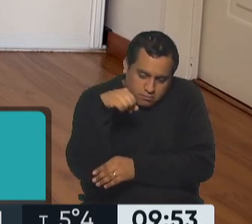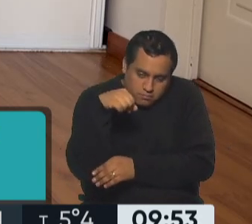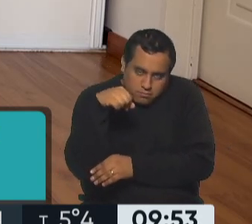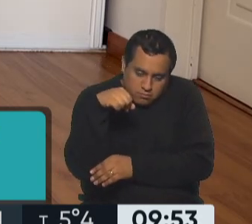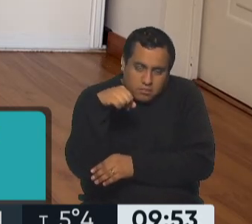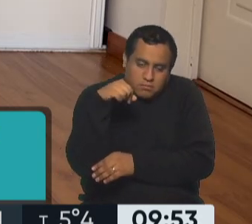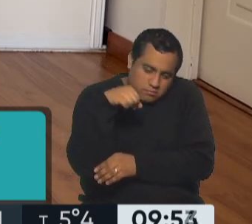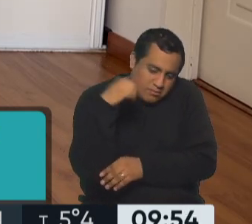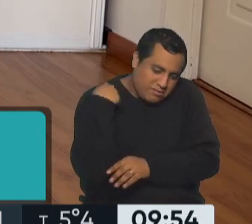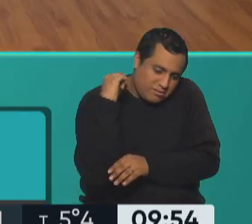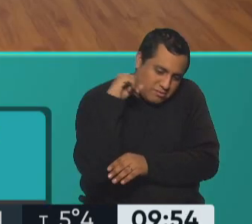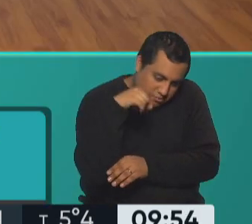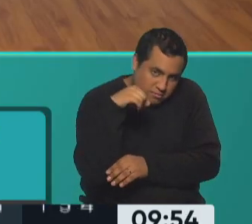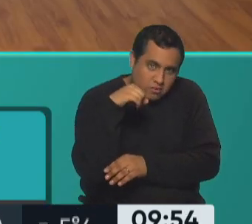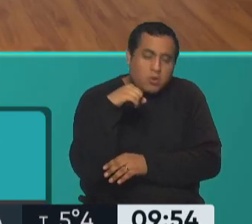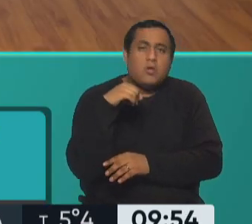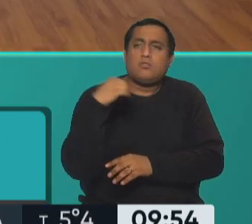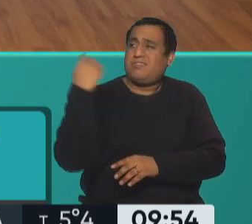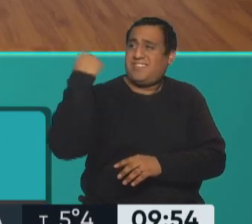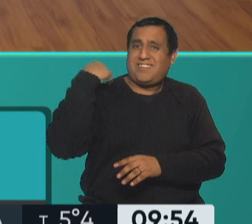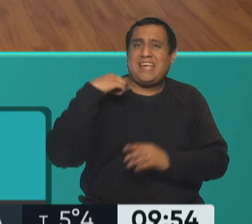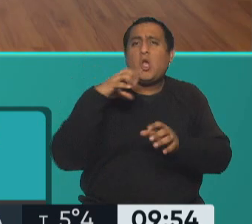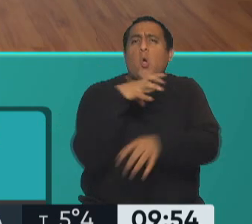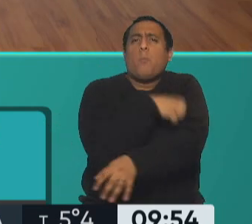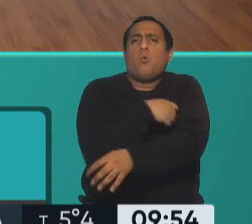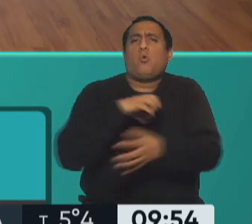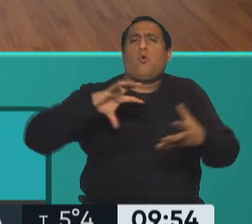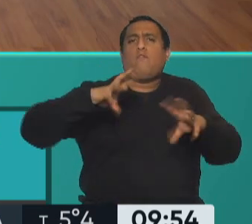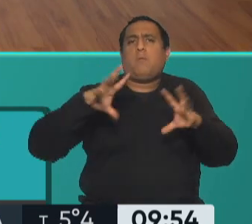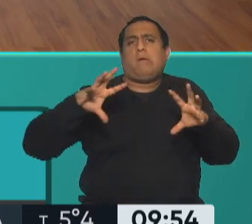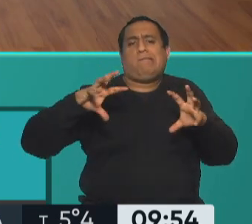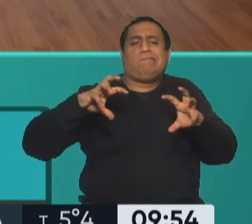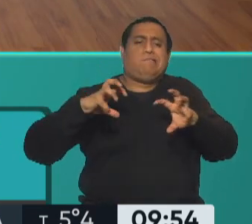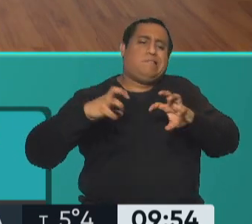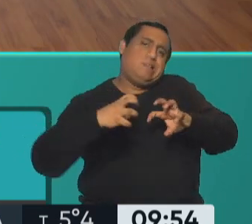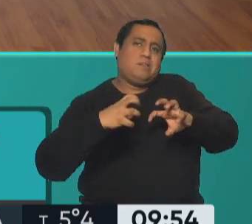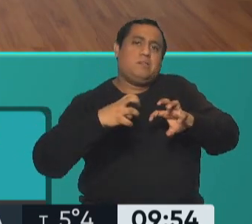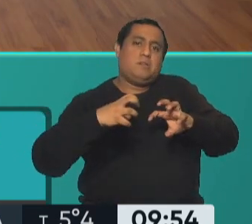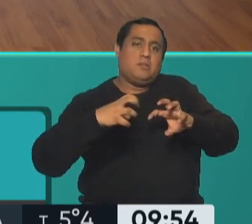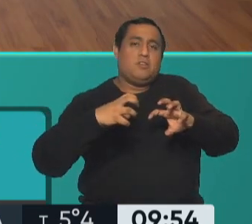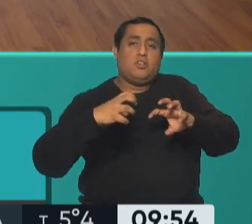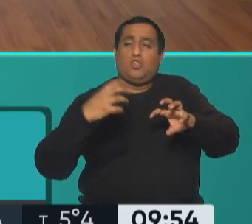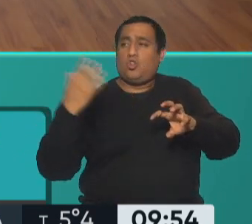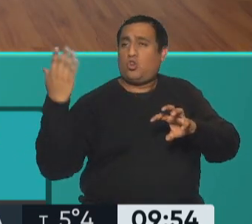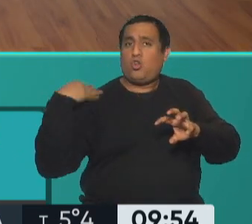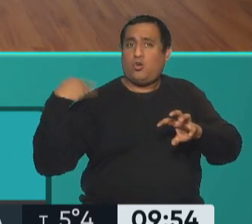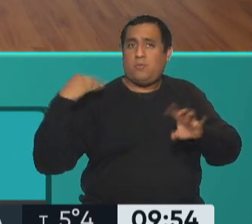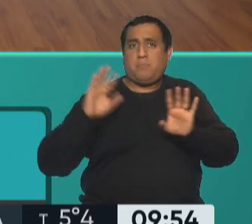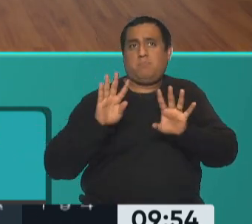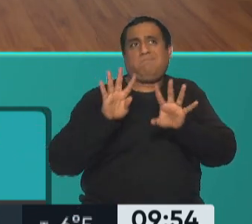se empiezan a cortar todos los músculos anteriores y a alargar todos los posteriores ¿no? entonces acá